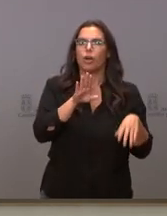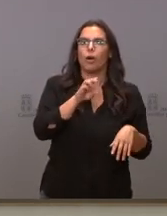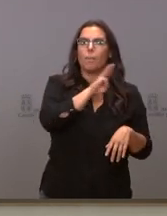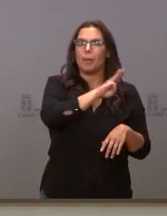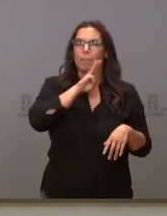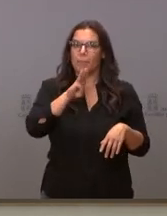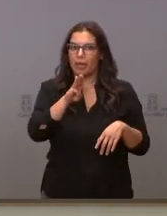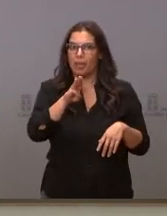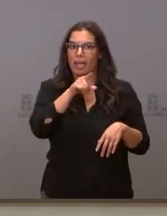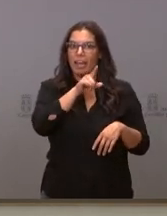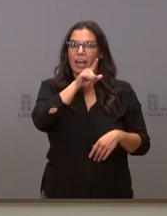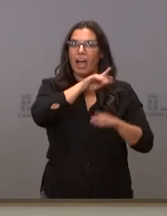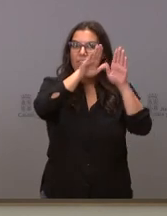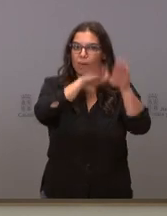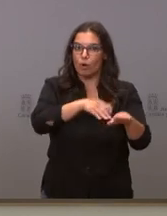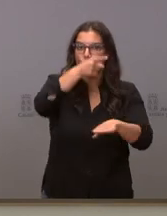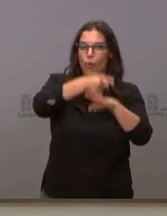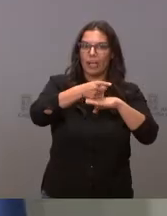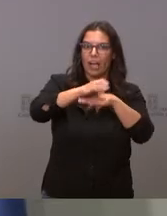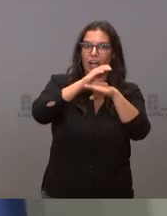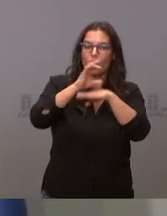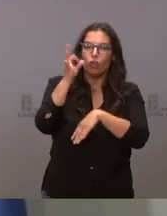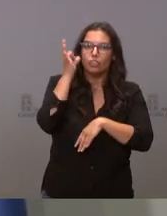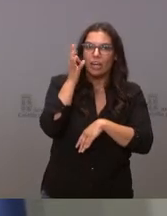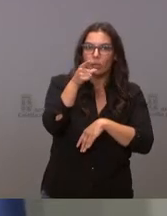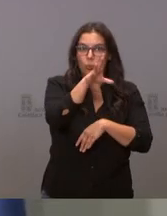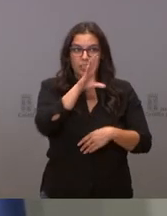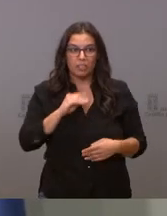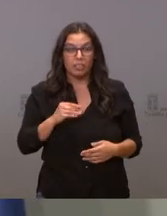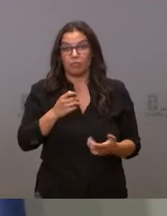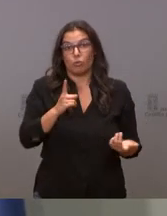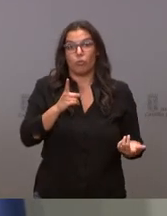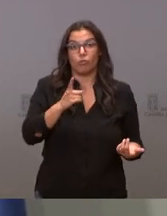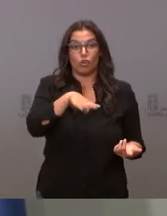obliga a la consejera a reunirse con Tudanka? si lo hubiera entendido hubiera votado con él